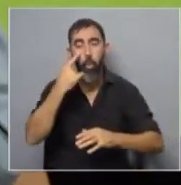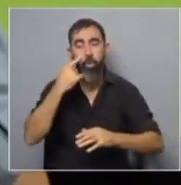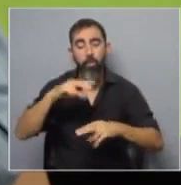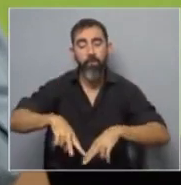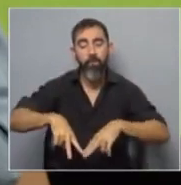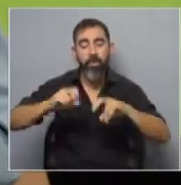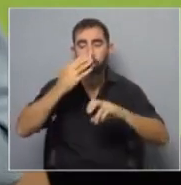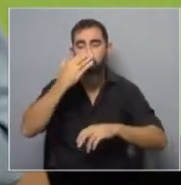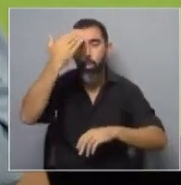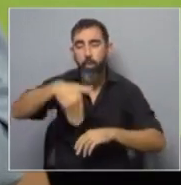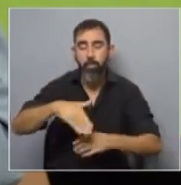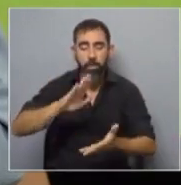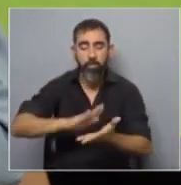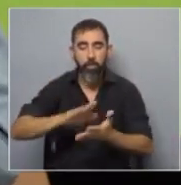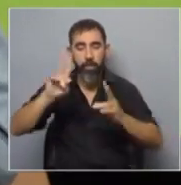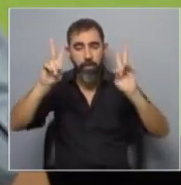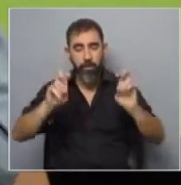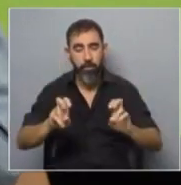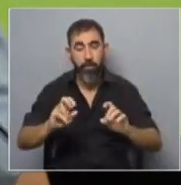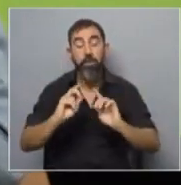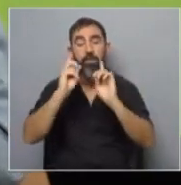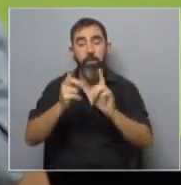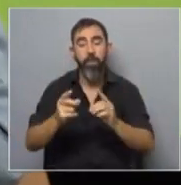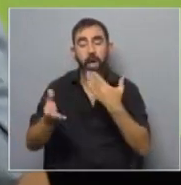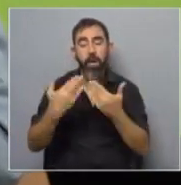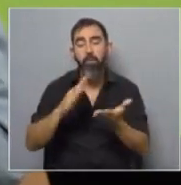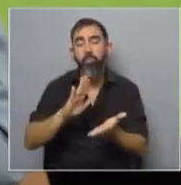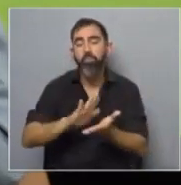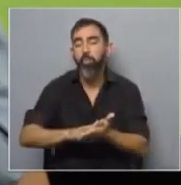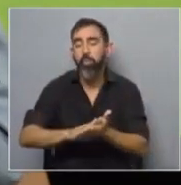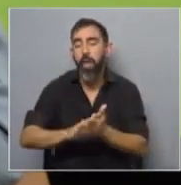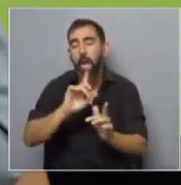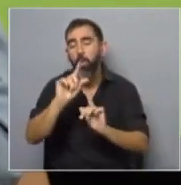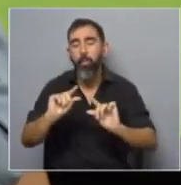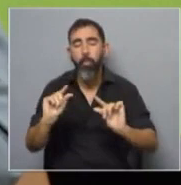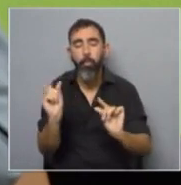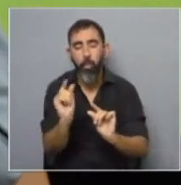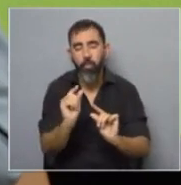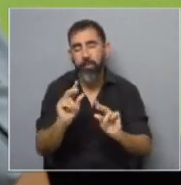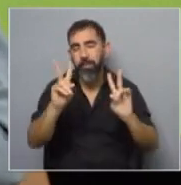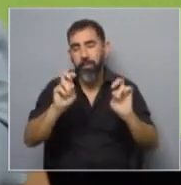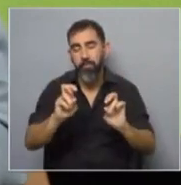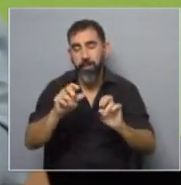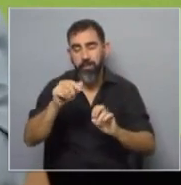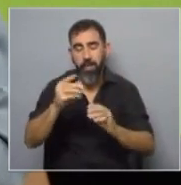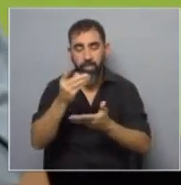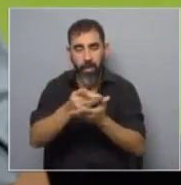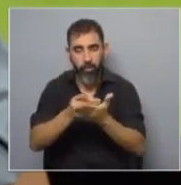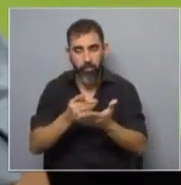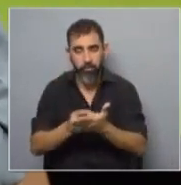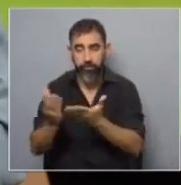estudios más recientes sobre estos temas y también trataremos de analizar, aunque sea de manera primaria, estos datos.